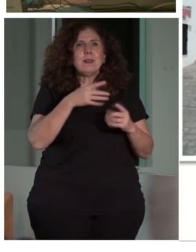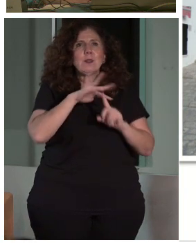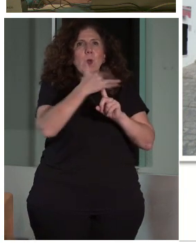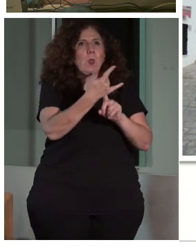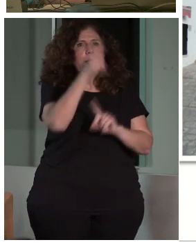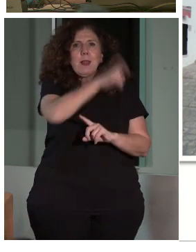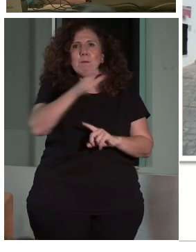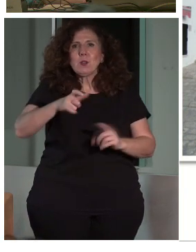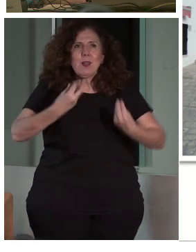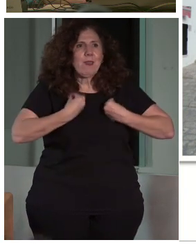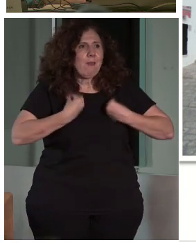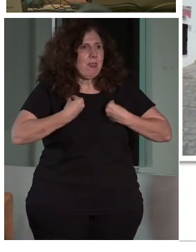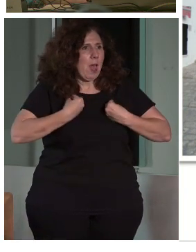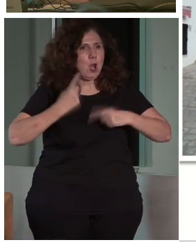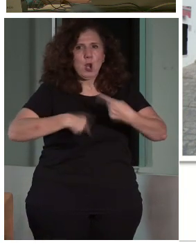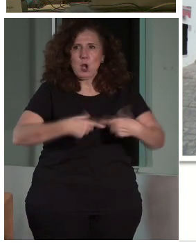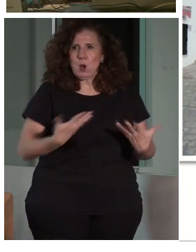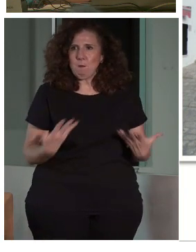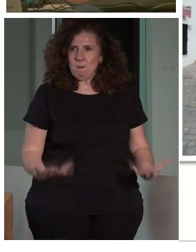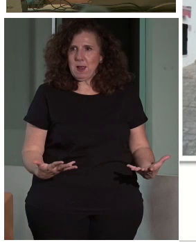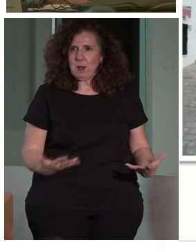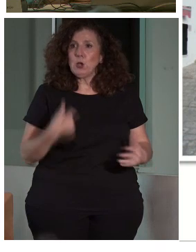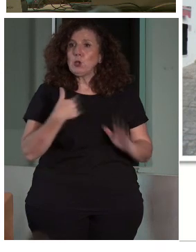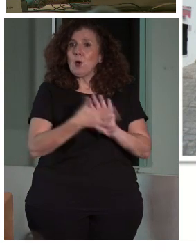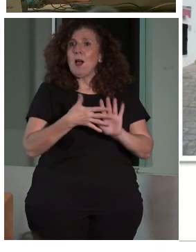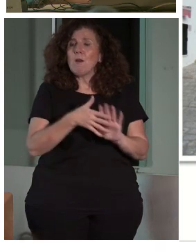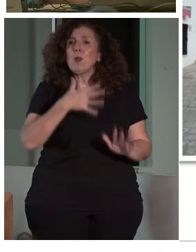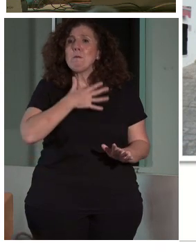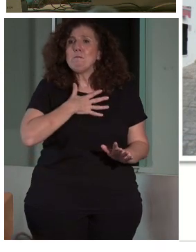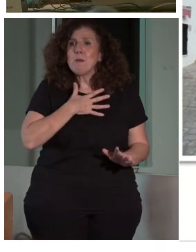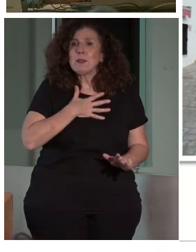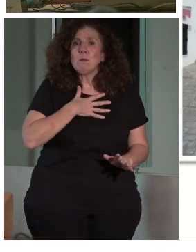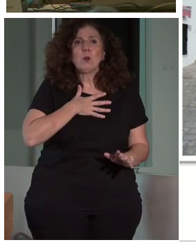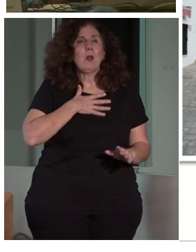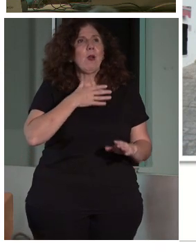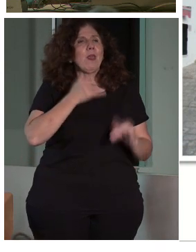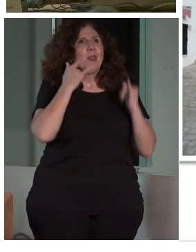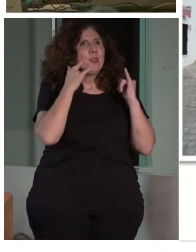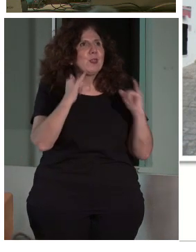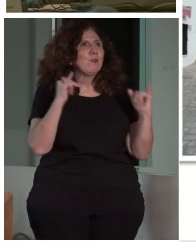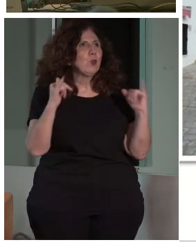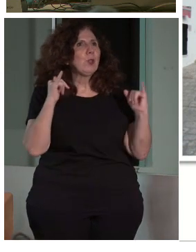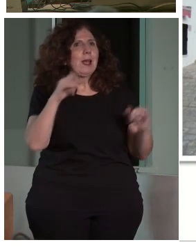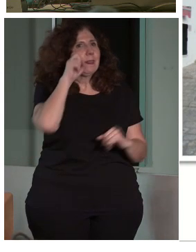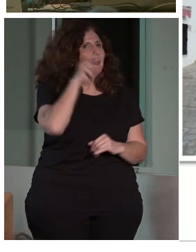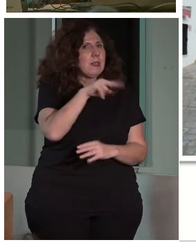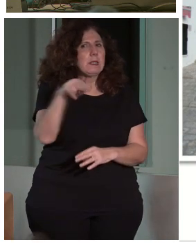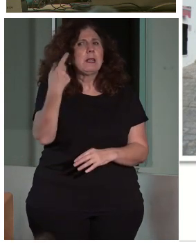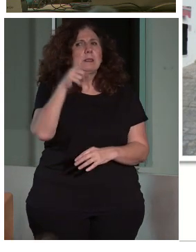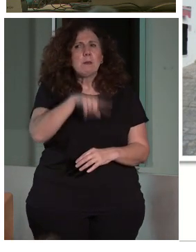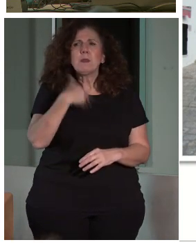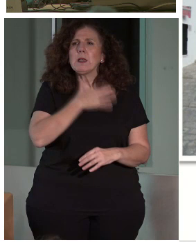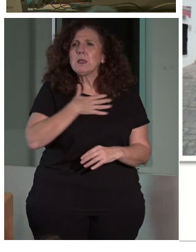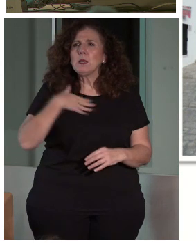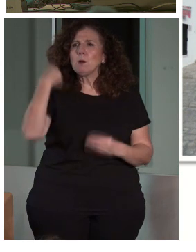hablo de patrimonio e intervención en patrimonio, además de las visitas, de los visitantes, del disfrute que hemos hablado, también quiero pensar y